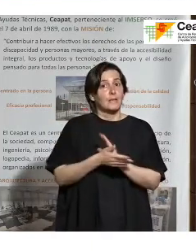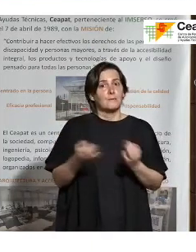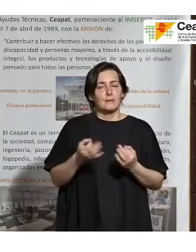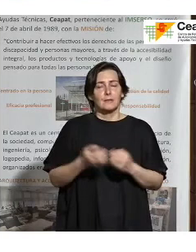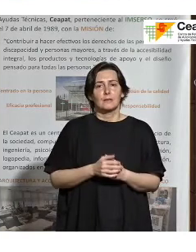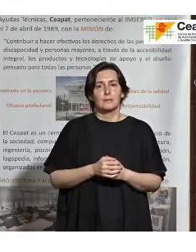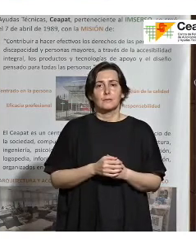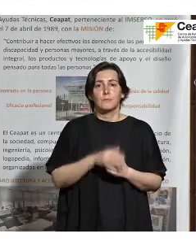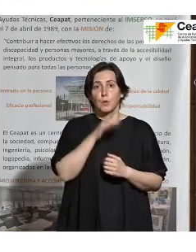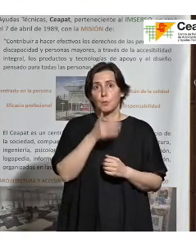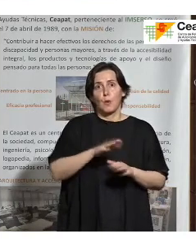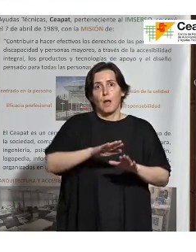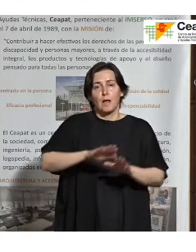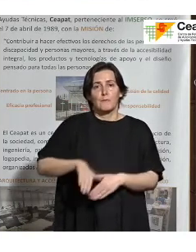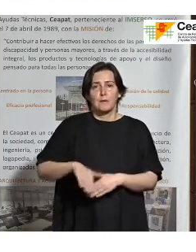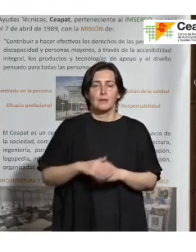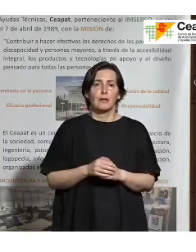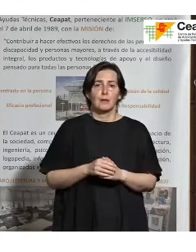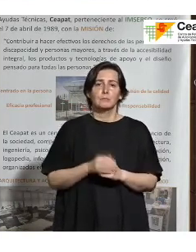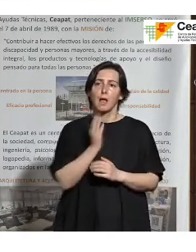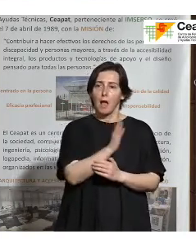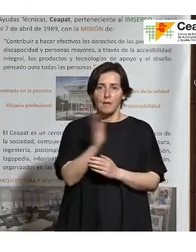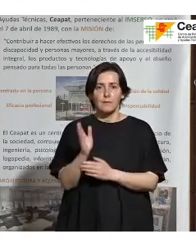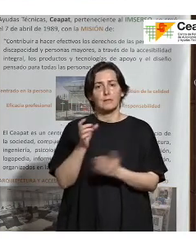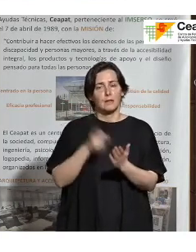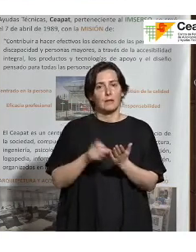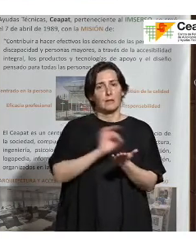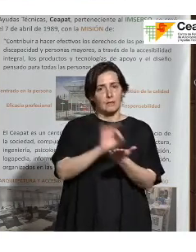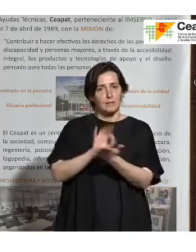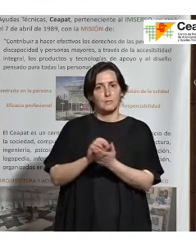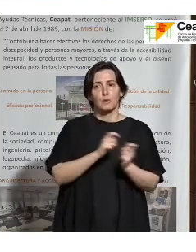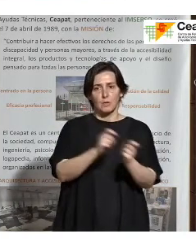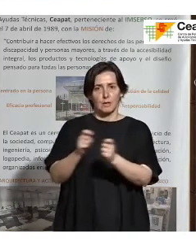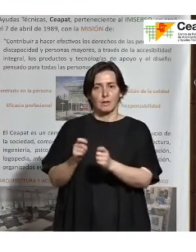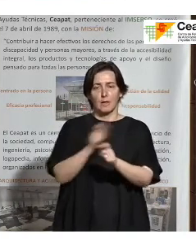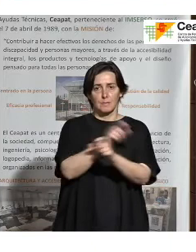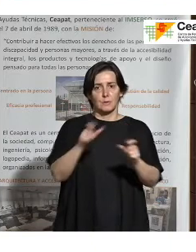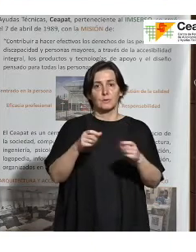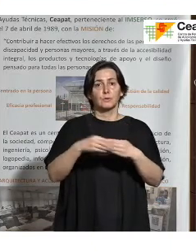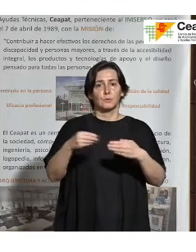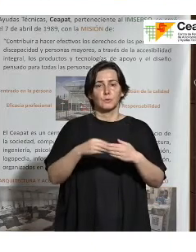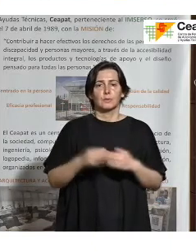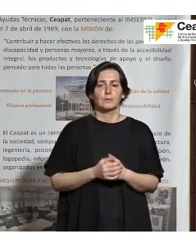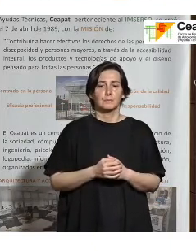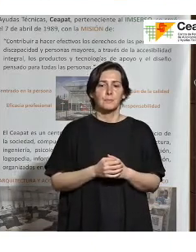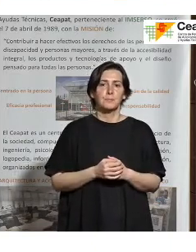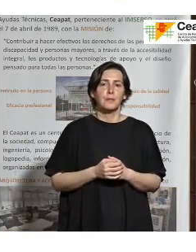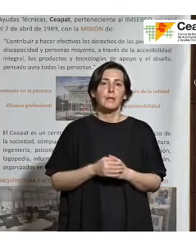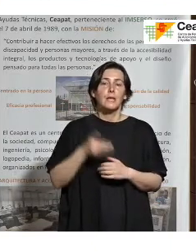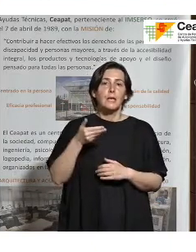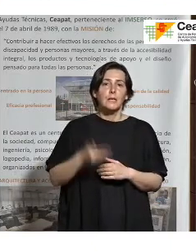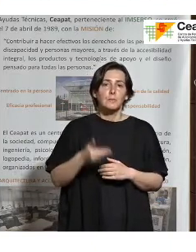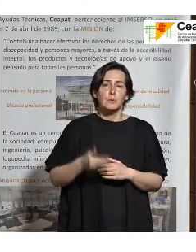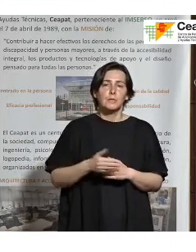supone, porque al final va a repercutir en la calidad de los servicios que se presten a las personas usuarias. Y es muy importante que